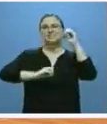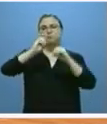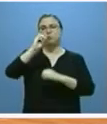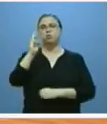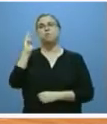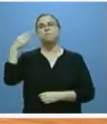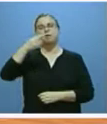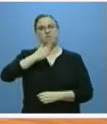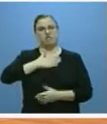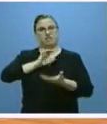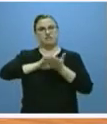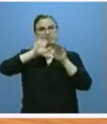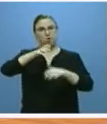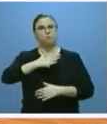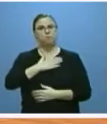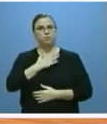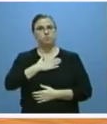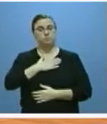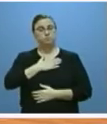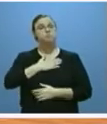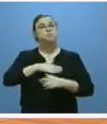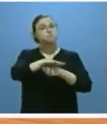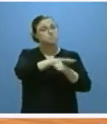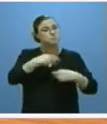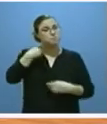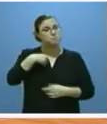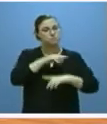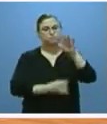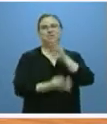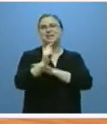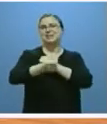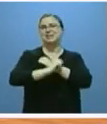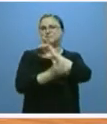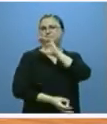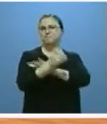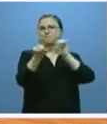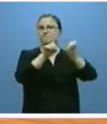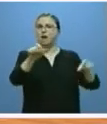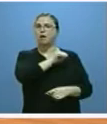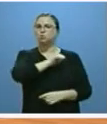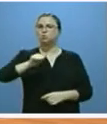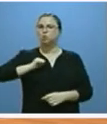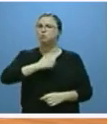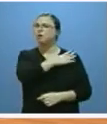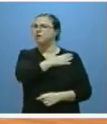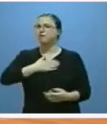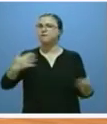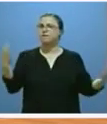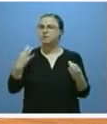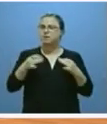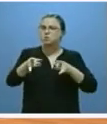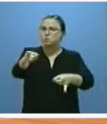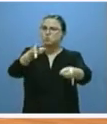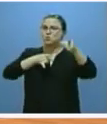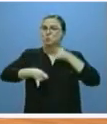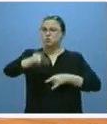regional. También en esta área aprobamos la estrategia de emprendimiento e innovación y autónomos y con ella pretendemos retener y atraer